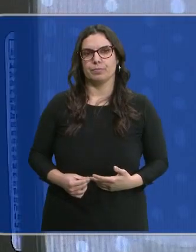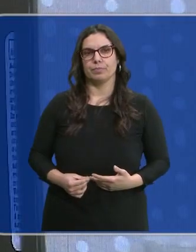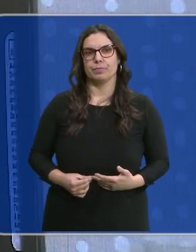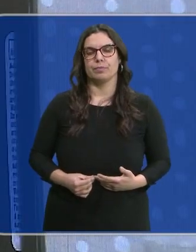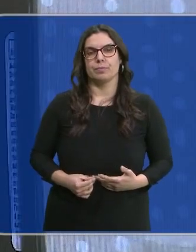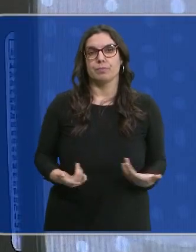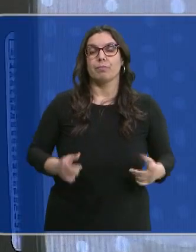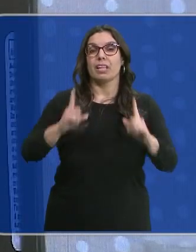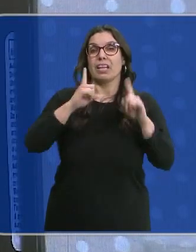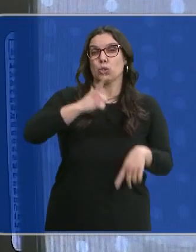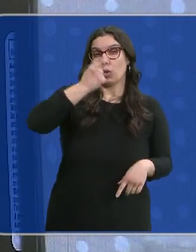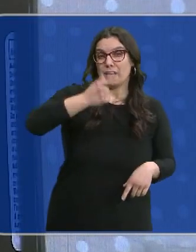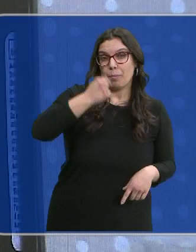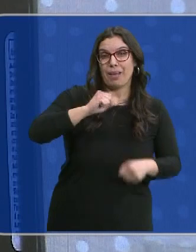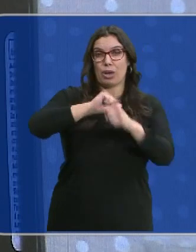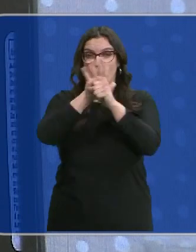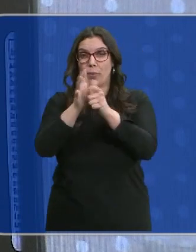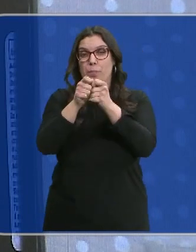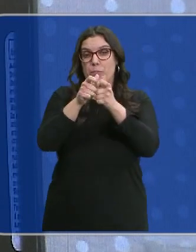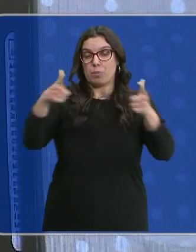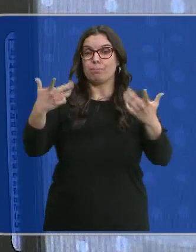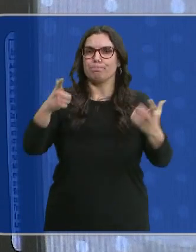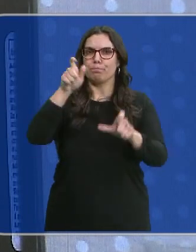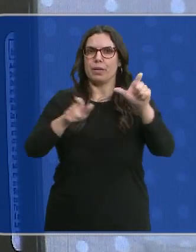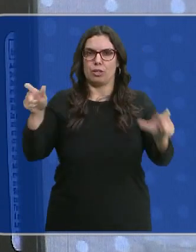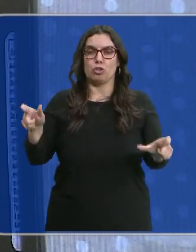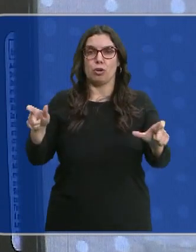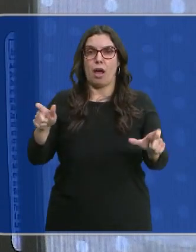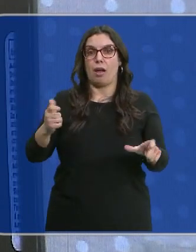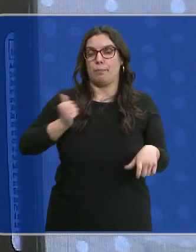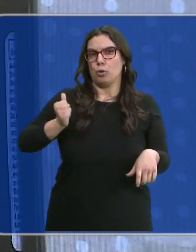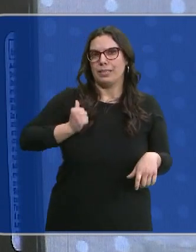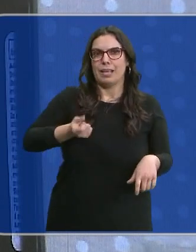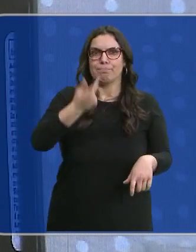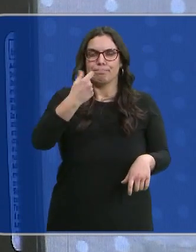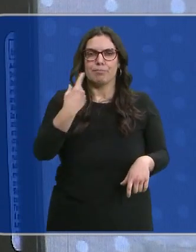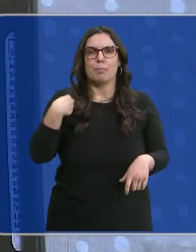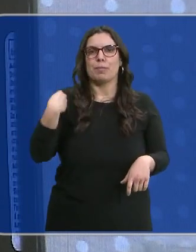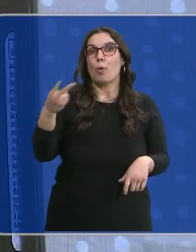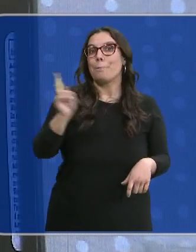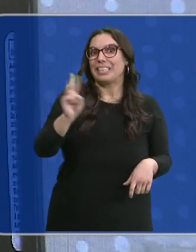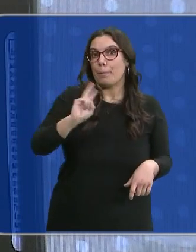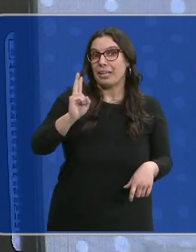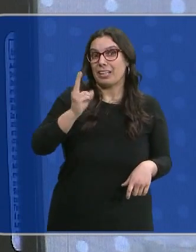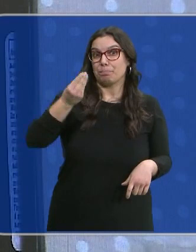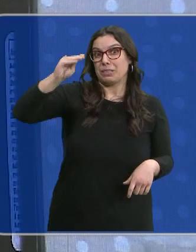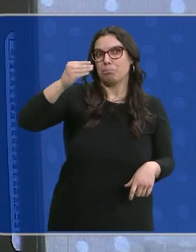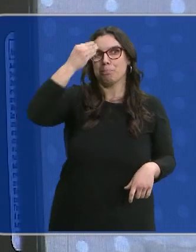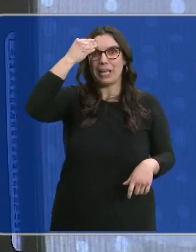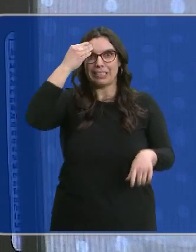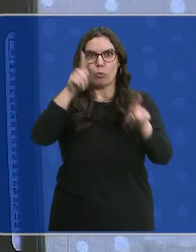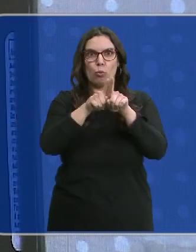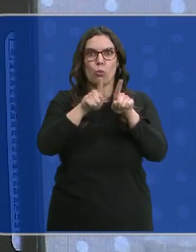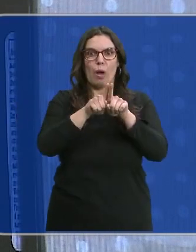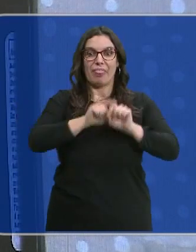Con el aumento de casos de gripe y de COVID, muchas personas están recurriendo a complementos vitamínicos. Lo hacen pensando que al consumirlos